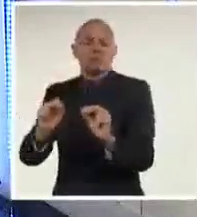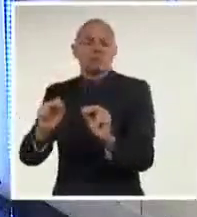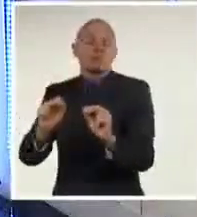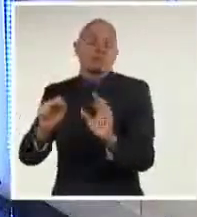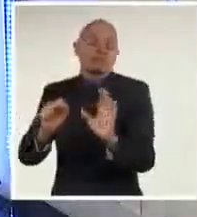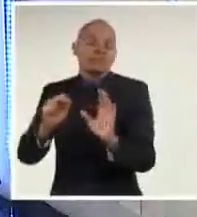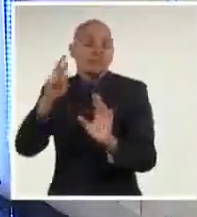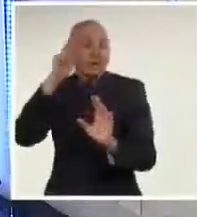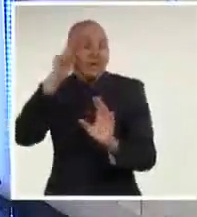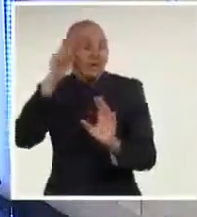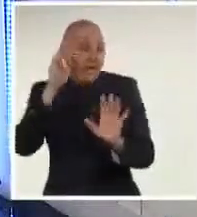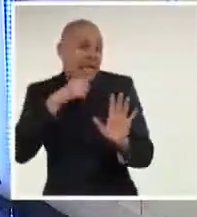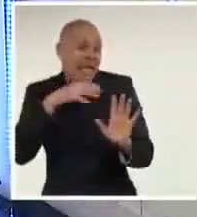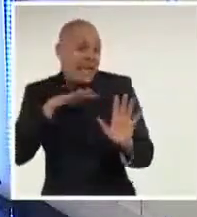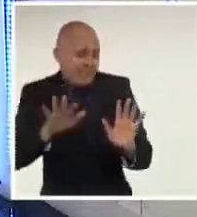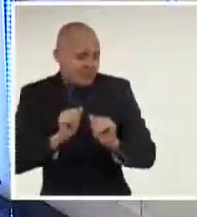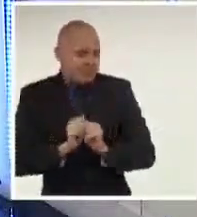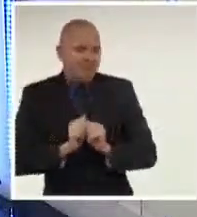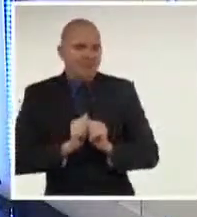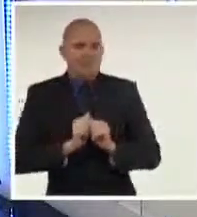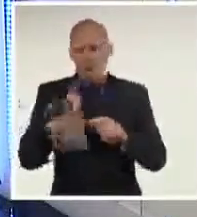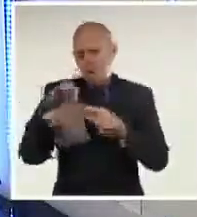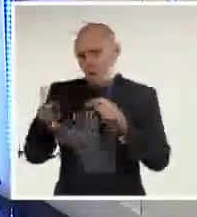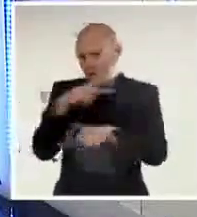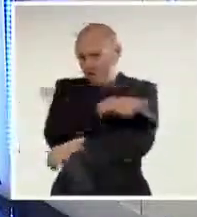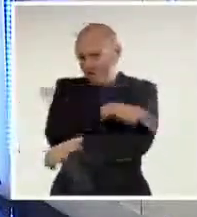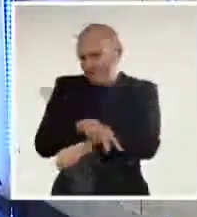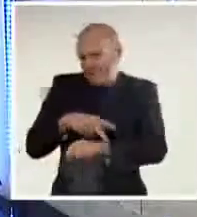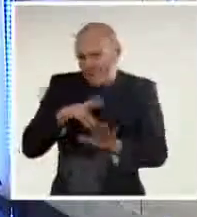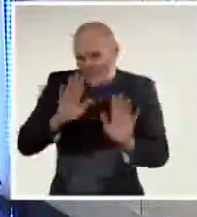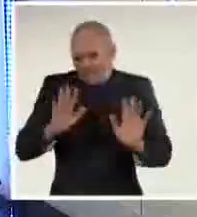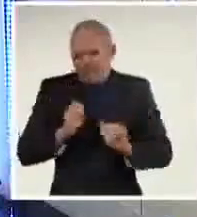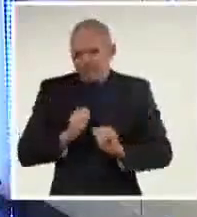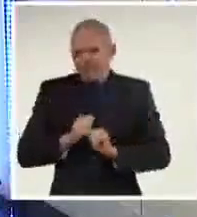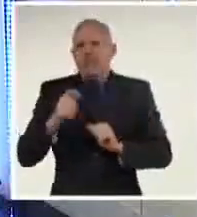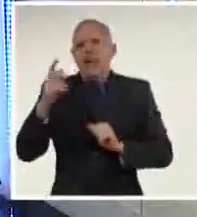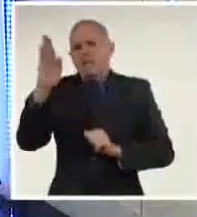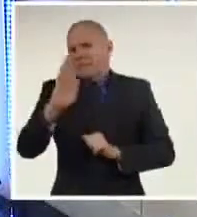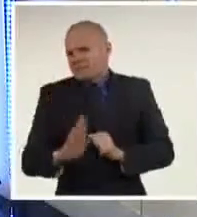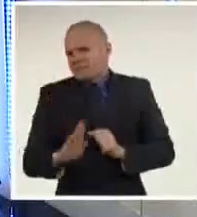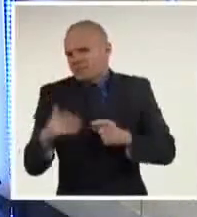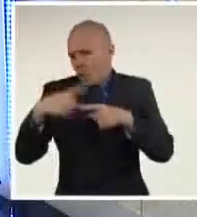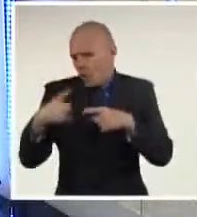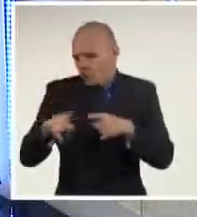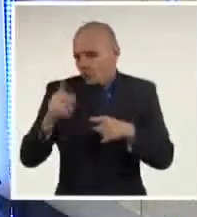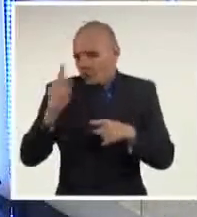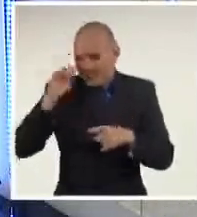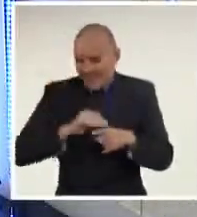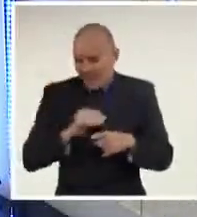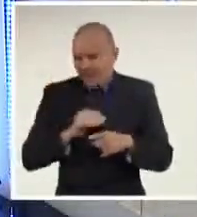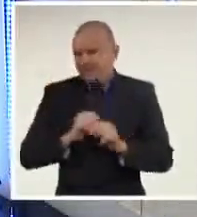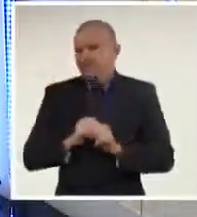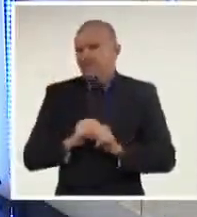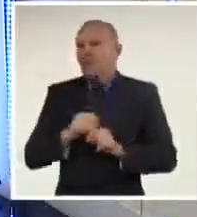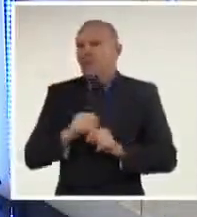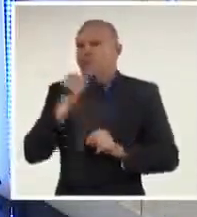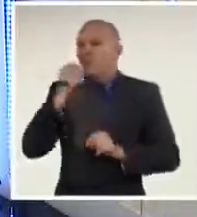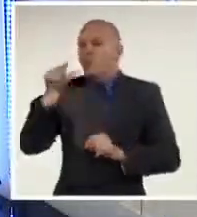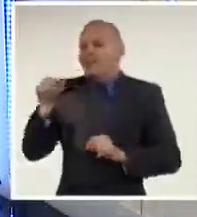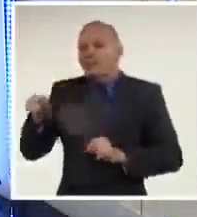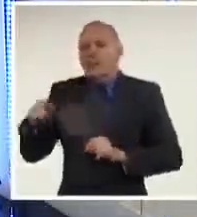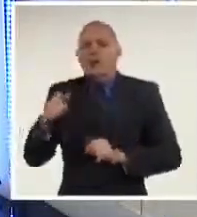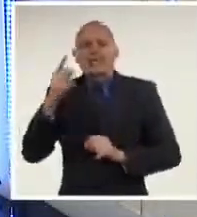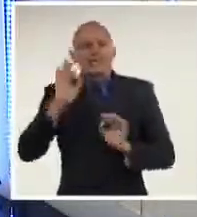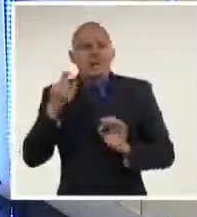región, cuyo gobierno de izquierda sea lejanamente responsable de un dolor de cabeza de un opositor, la